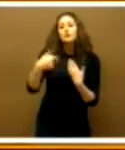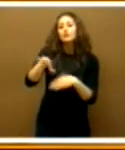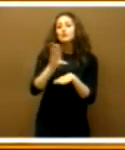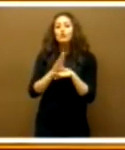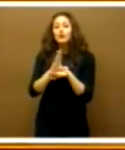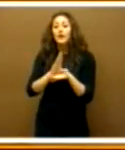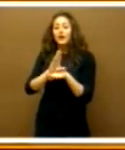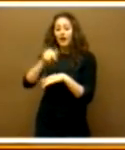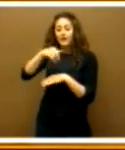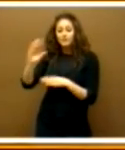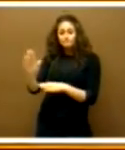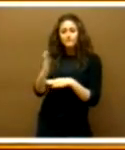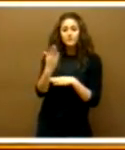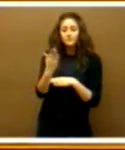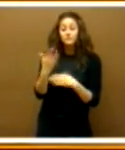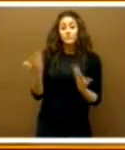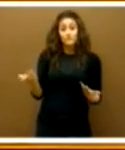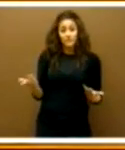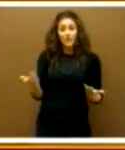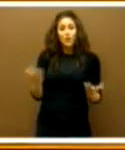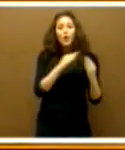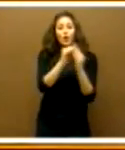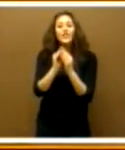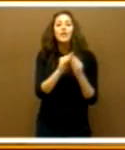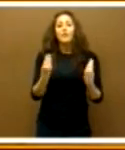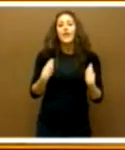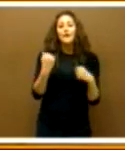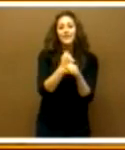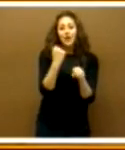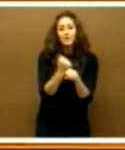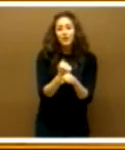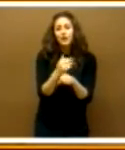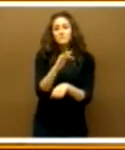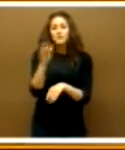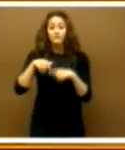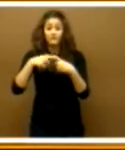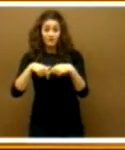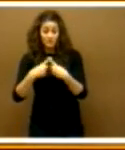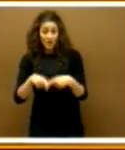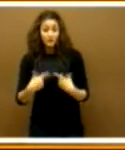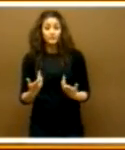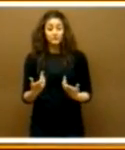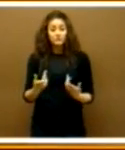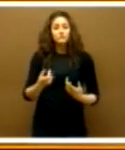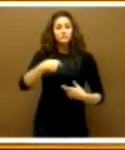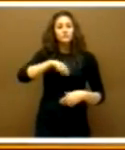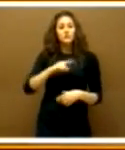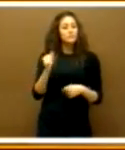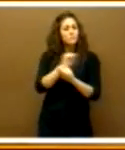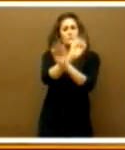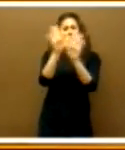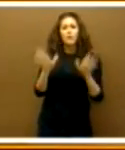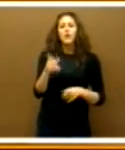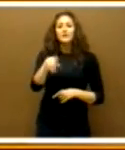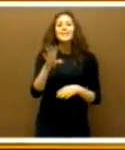consejería nos presenta esta mañana, pues es de conciliación de la vida laboral y familiar. Y tenemos que tener muy claro